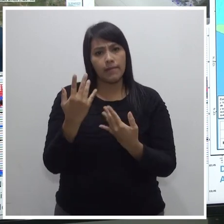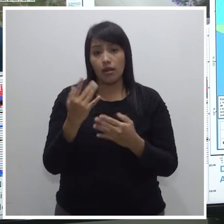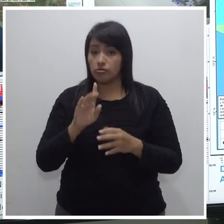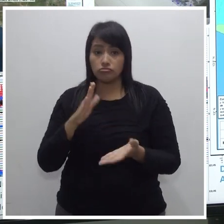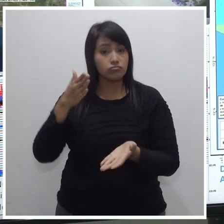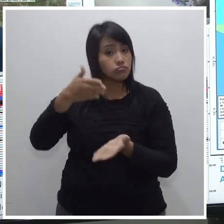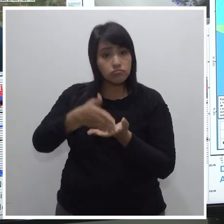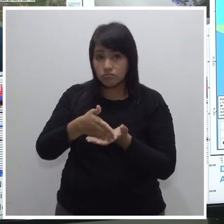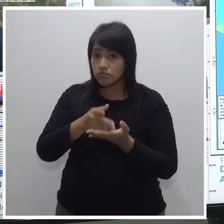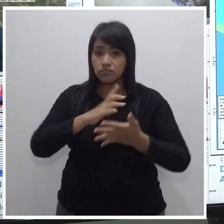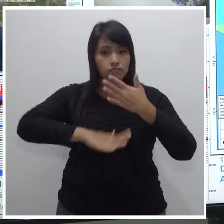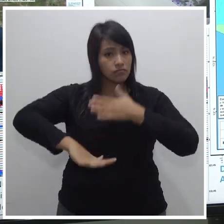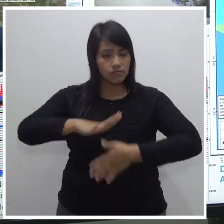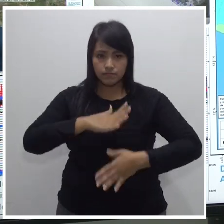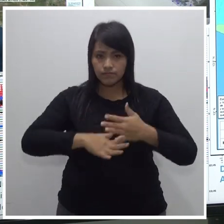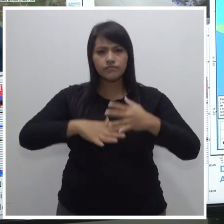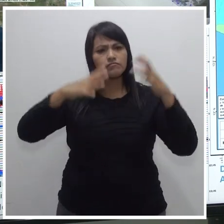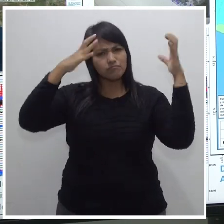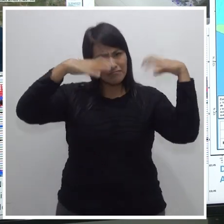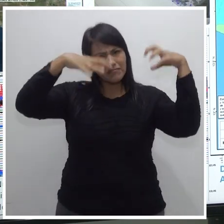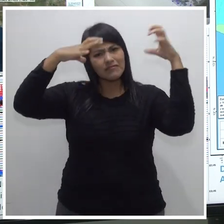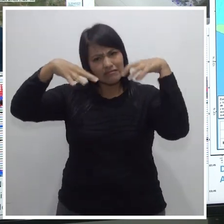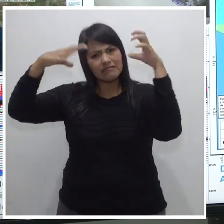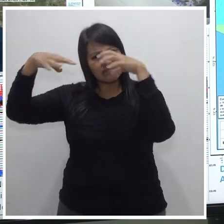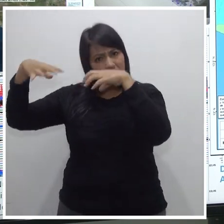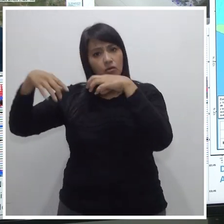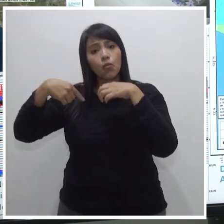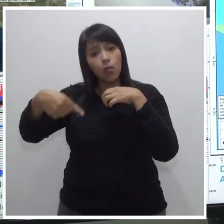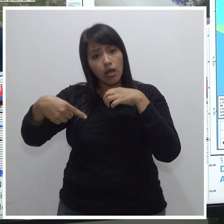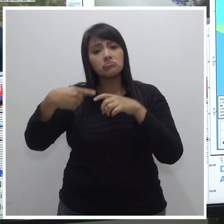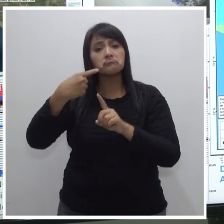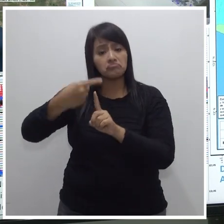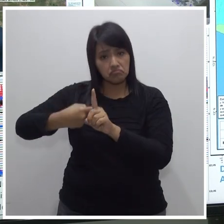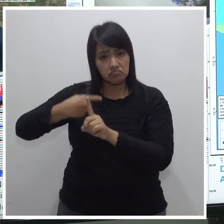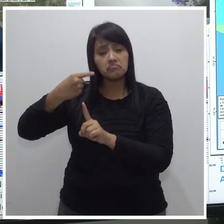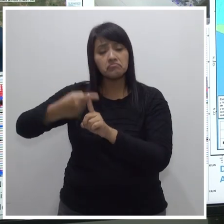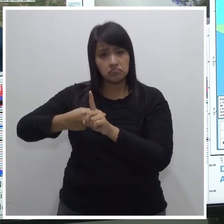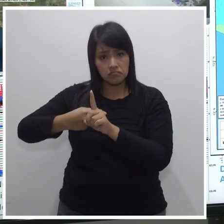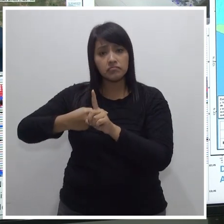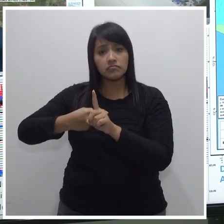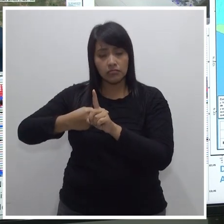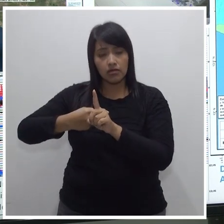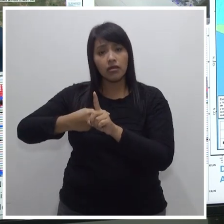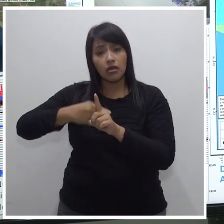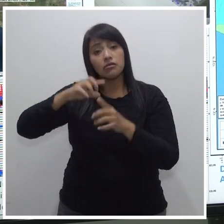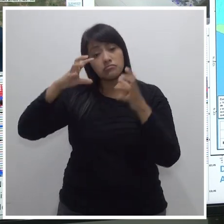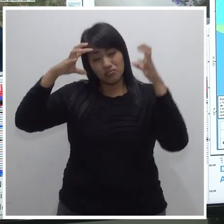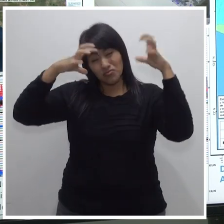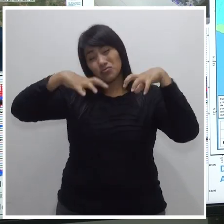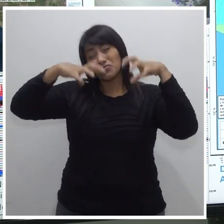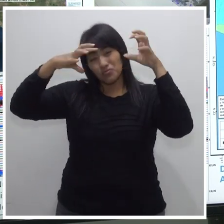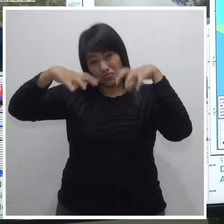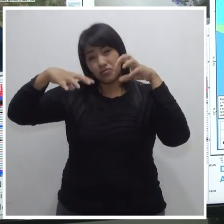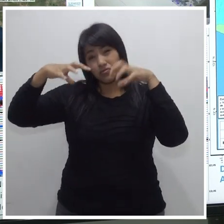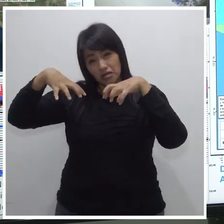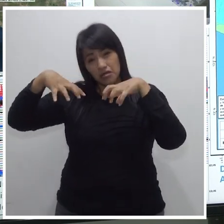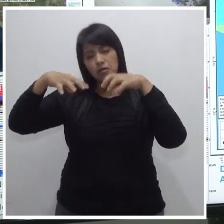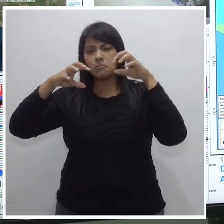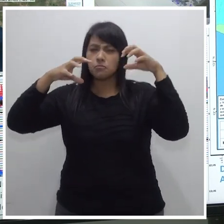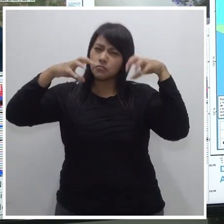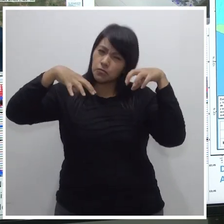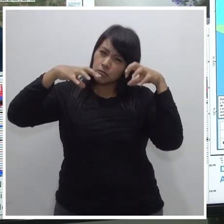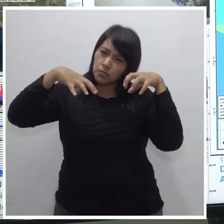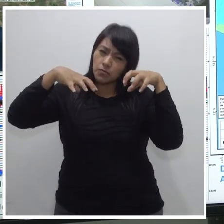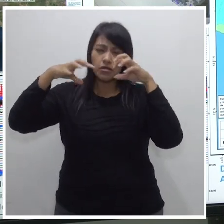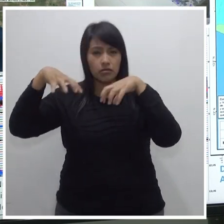Estas lluvias van a persistir, incluso el día sábado vamos a tener, tenemos probabilidades de lluvias, bajas lluvias,